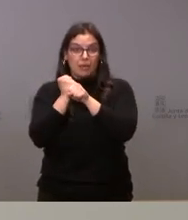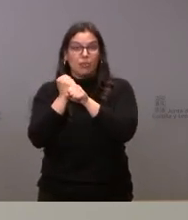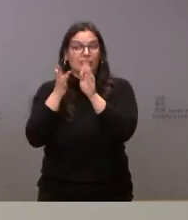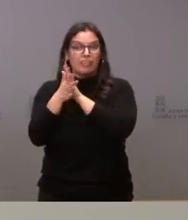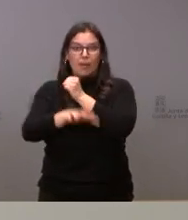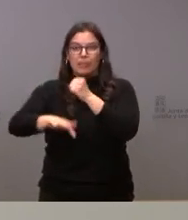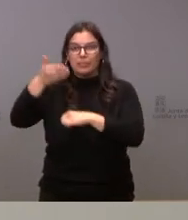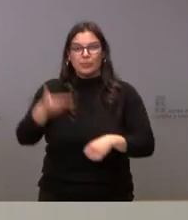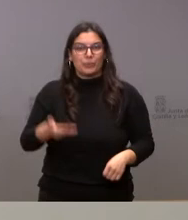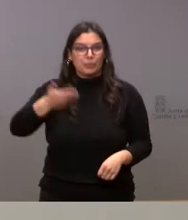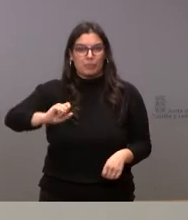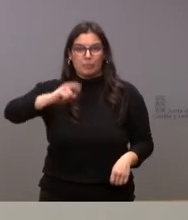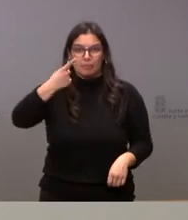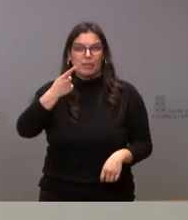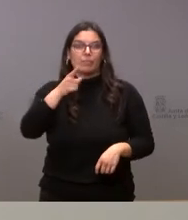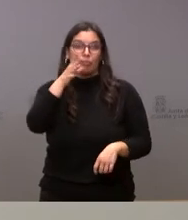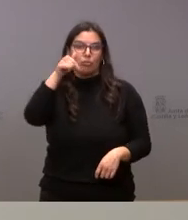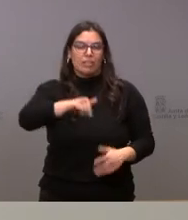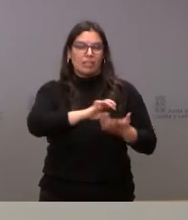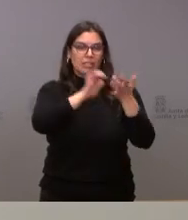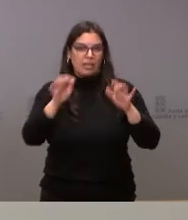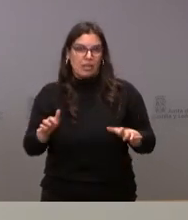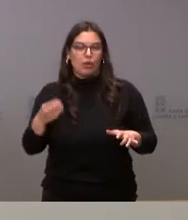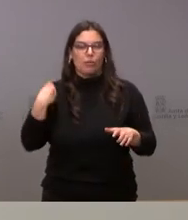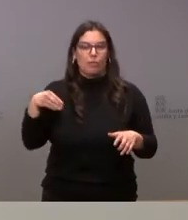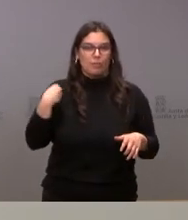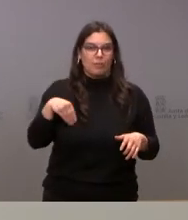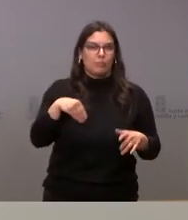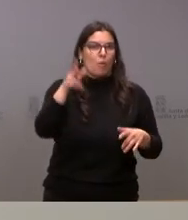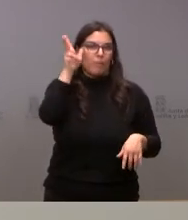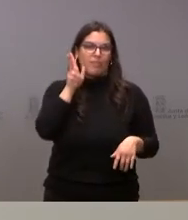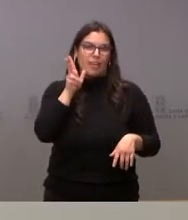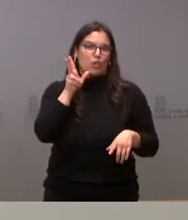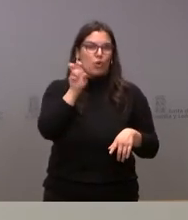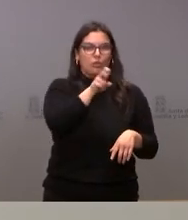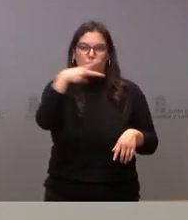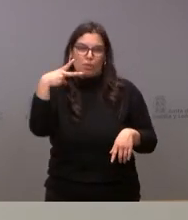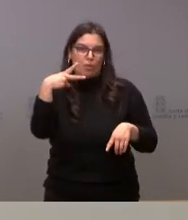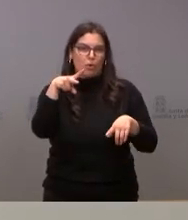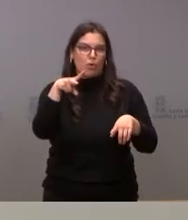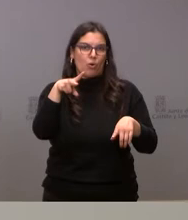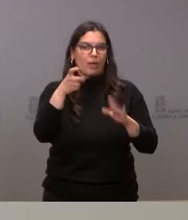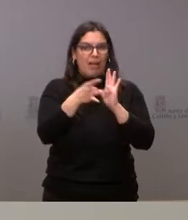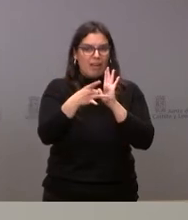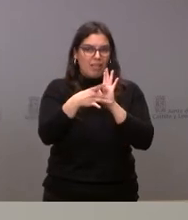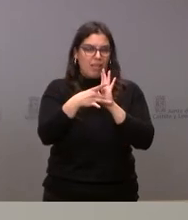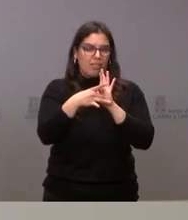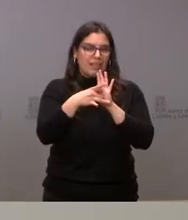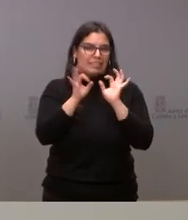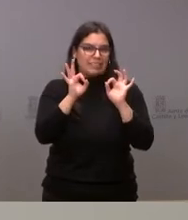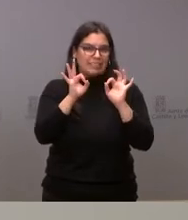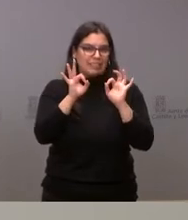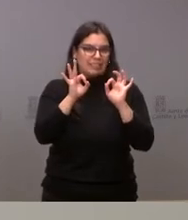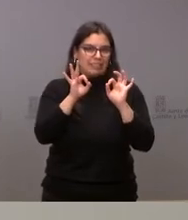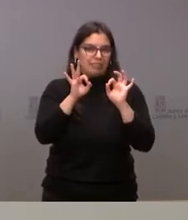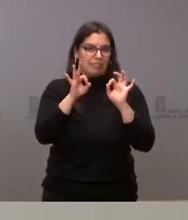bases más fuertes por las cuales Castilla y León ocupa el lugar de privilegio en la calidad y